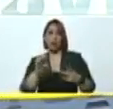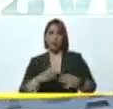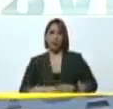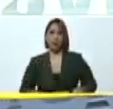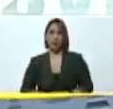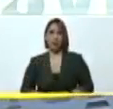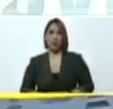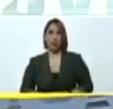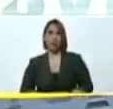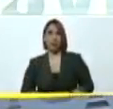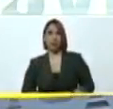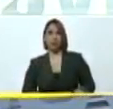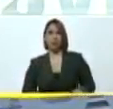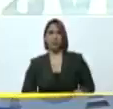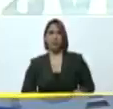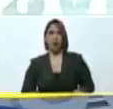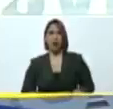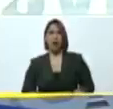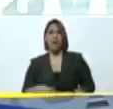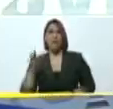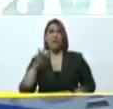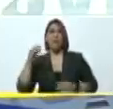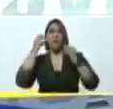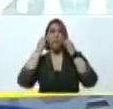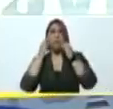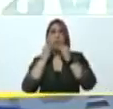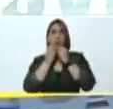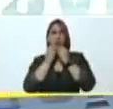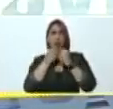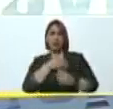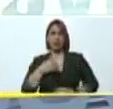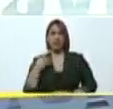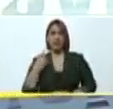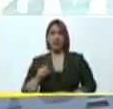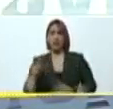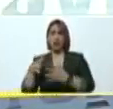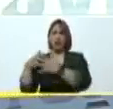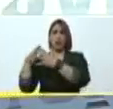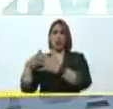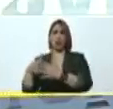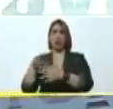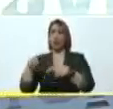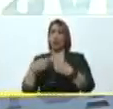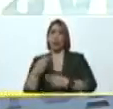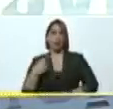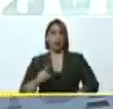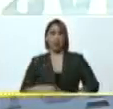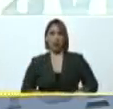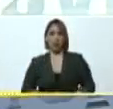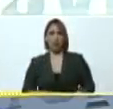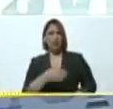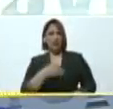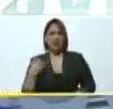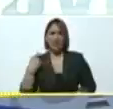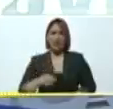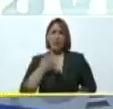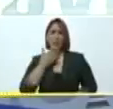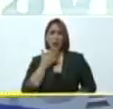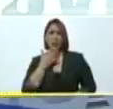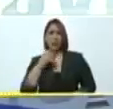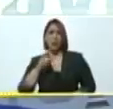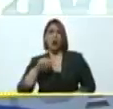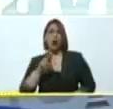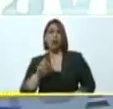un Fidel Castro Ruz, quisieran tener ellos, no lo tendrán jamás, quisieran tener un Augusto